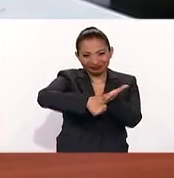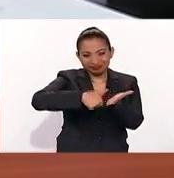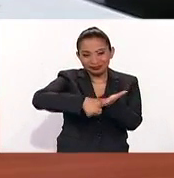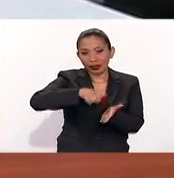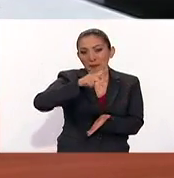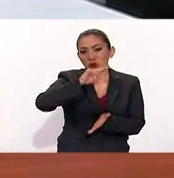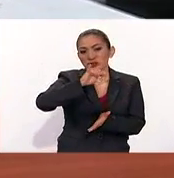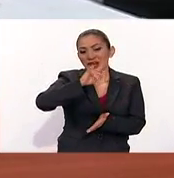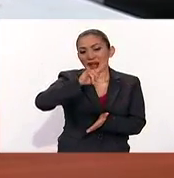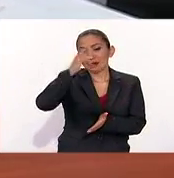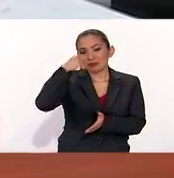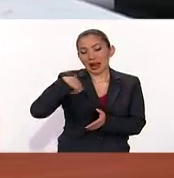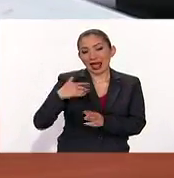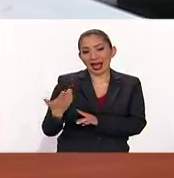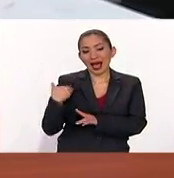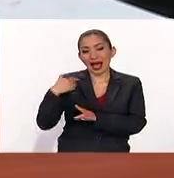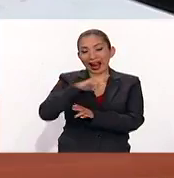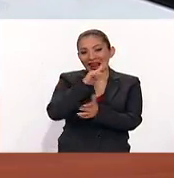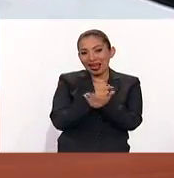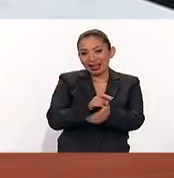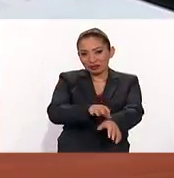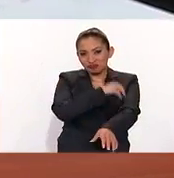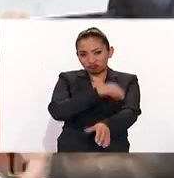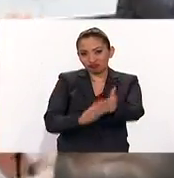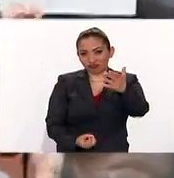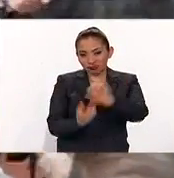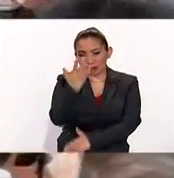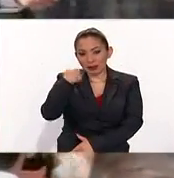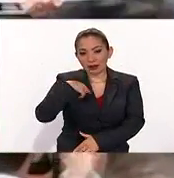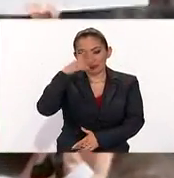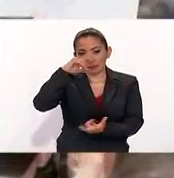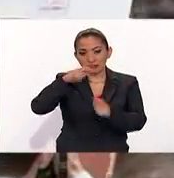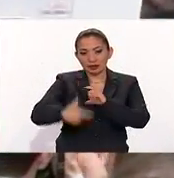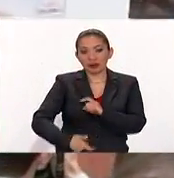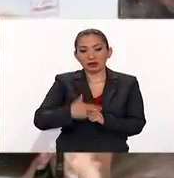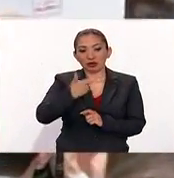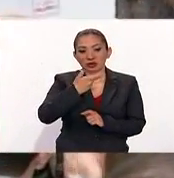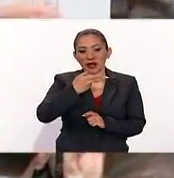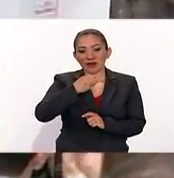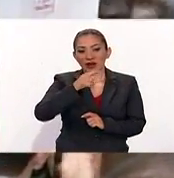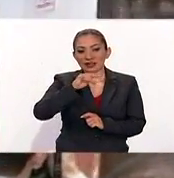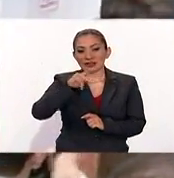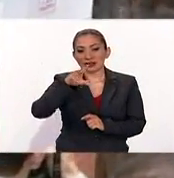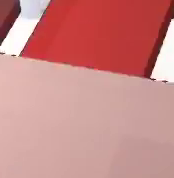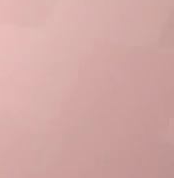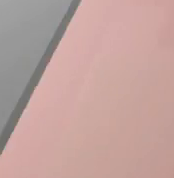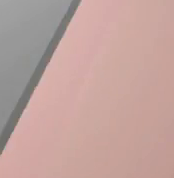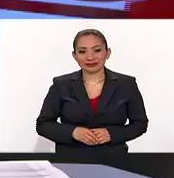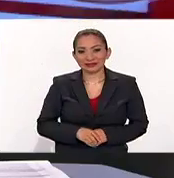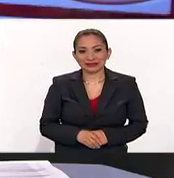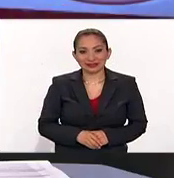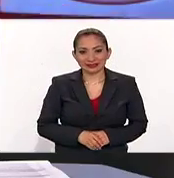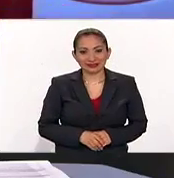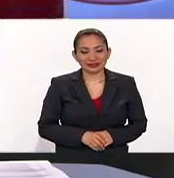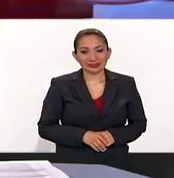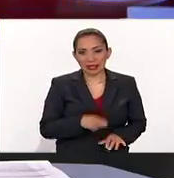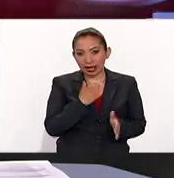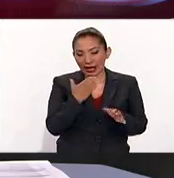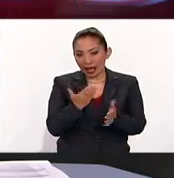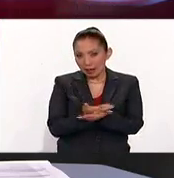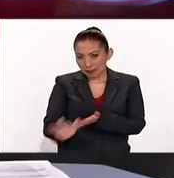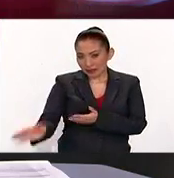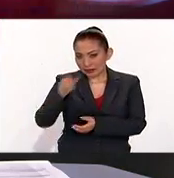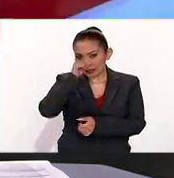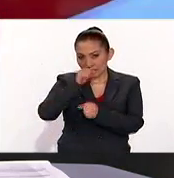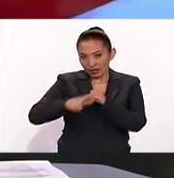conmemorativos de las reformas estructurales impulsadas. Para México al Día, Gustavo Castillo. Por su parte, el